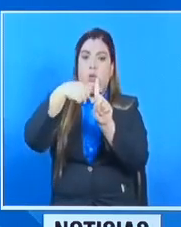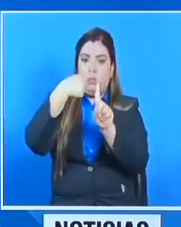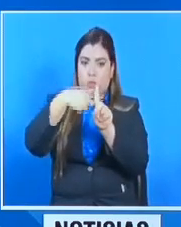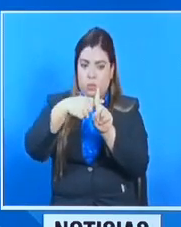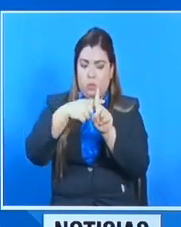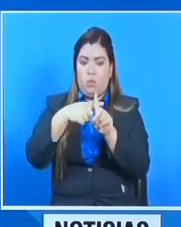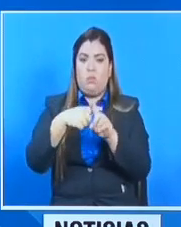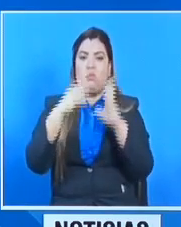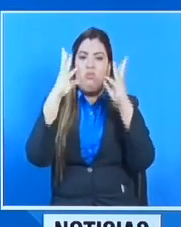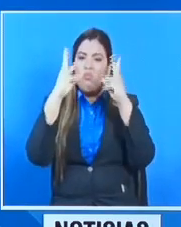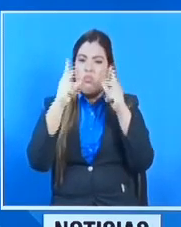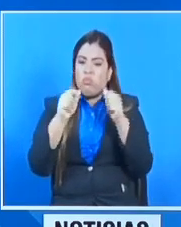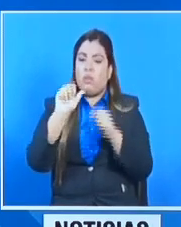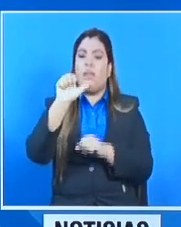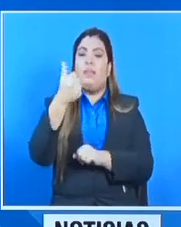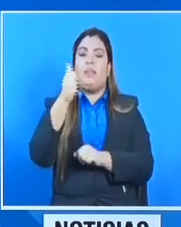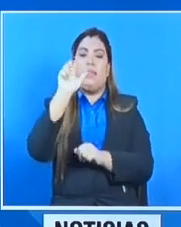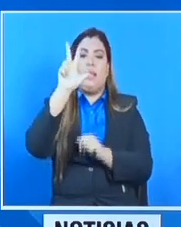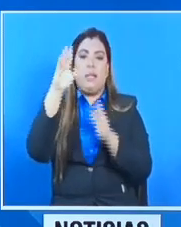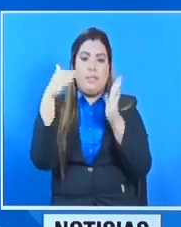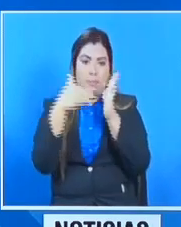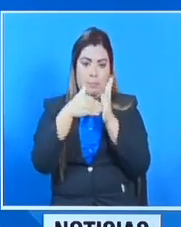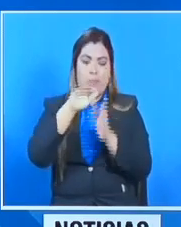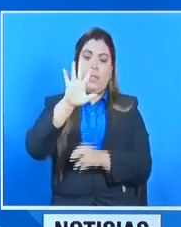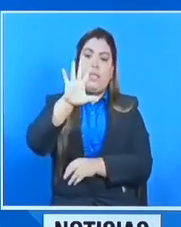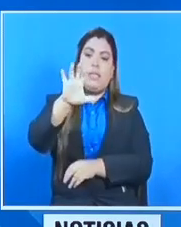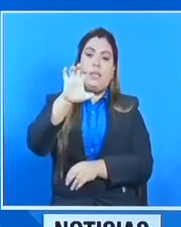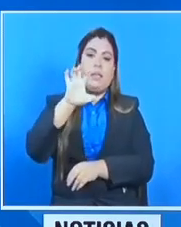que corresponden a 13.578. situación la situación de